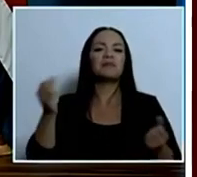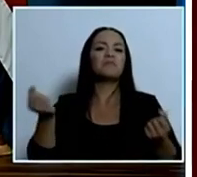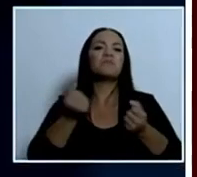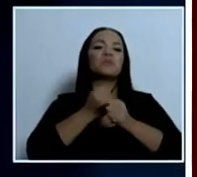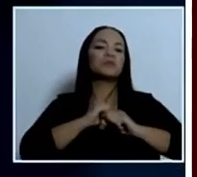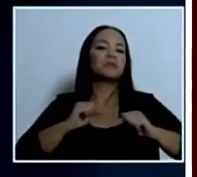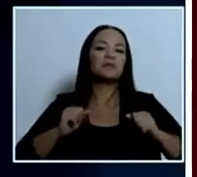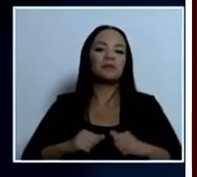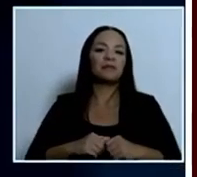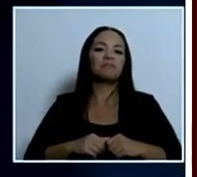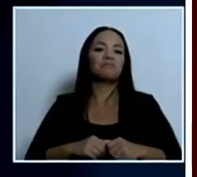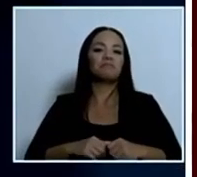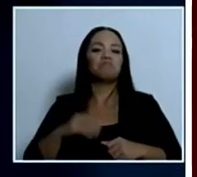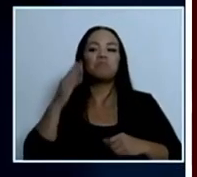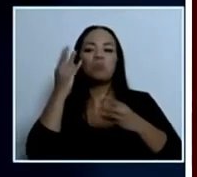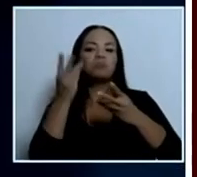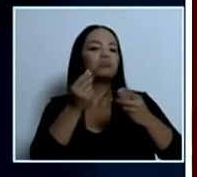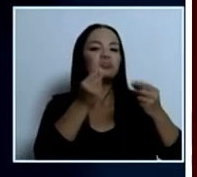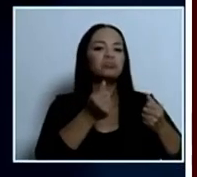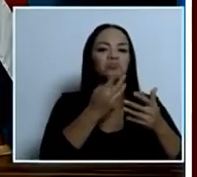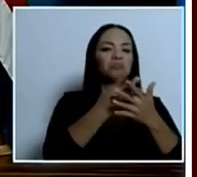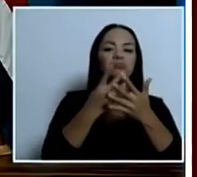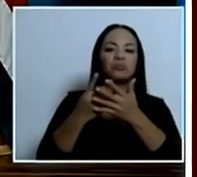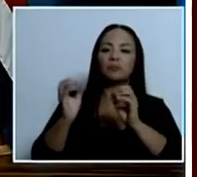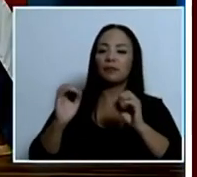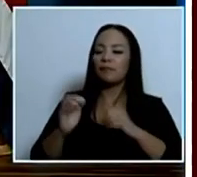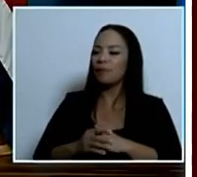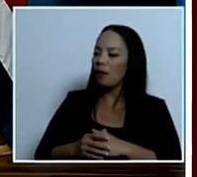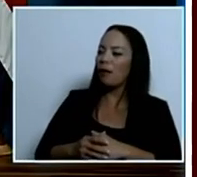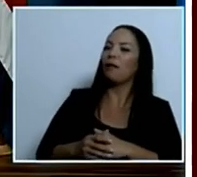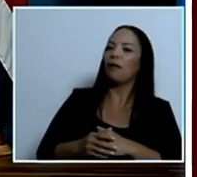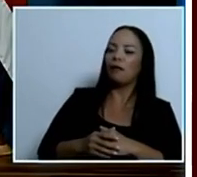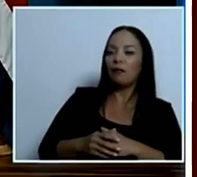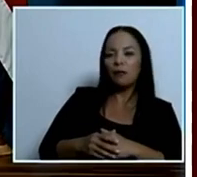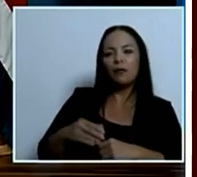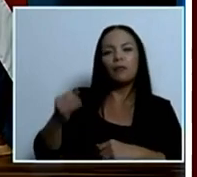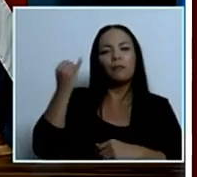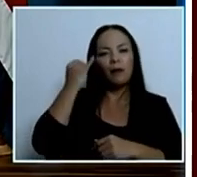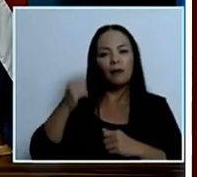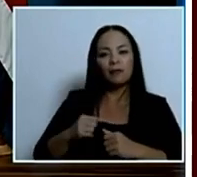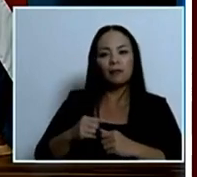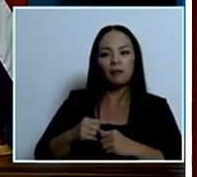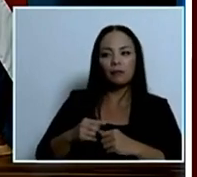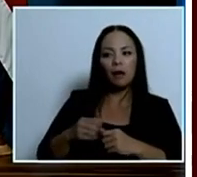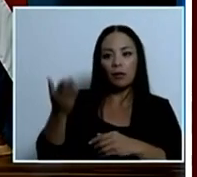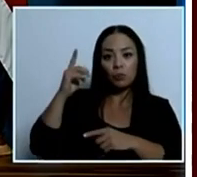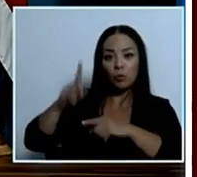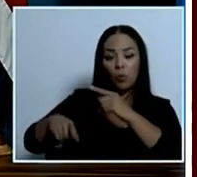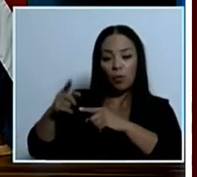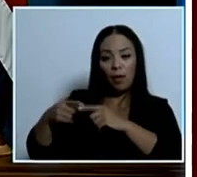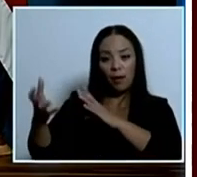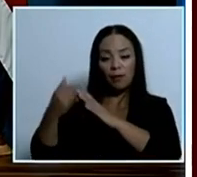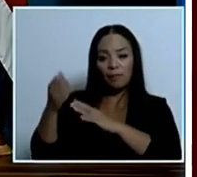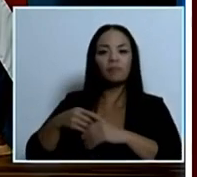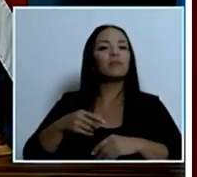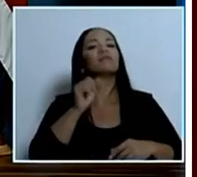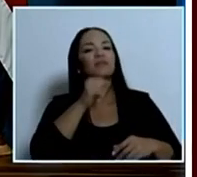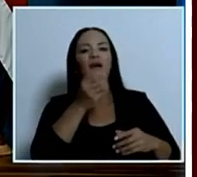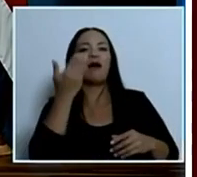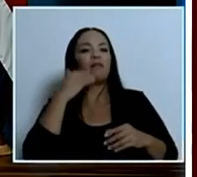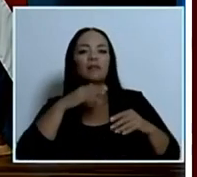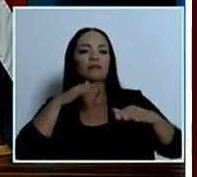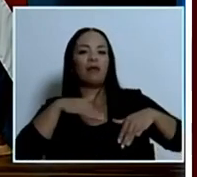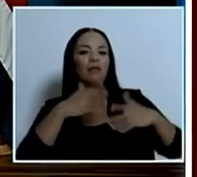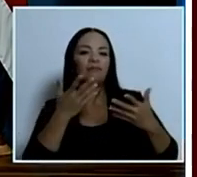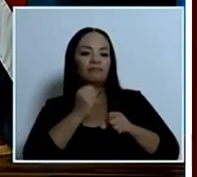operativizar en los centros penitenciarios que se pudiera operativizar que los fideicomisos los trabajos para encontrar todas estas